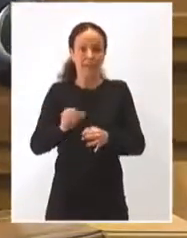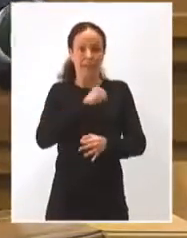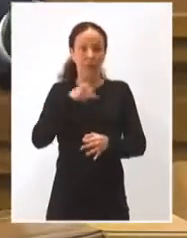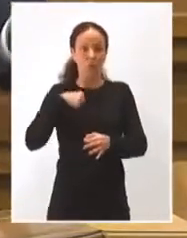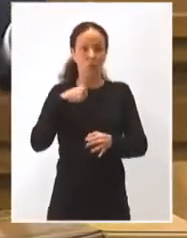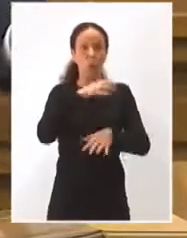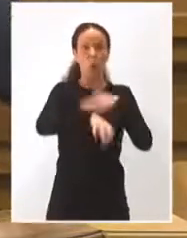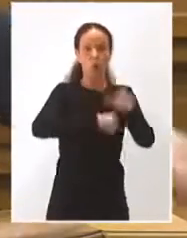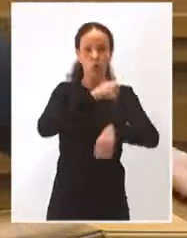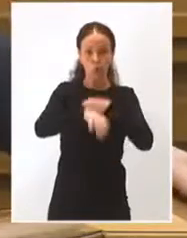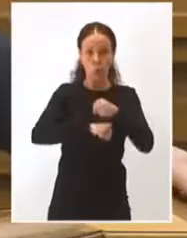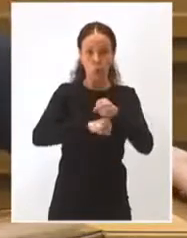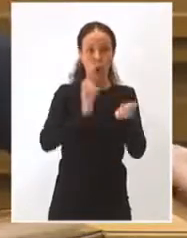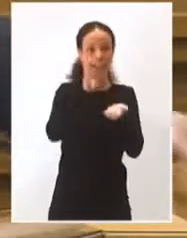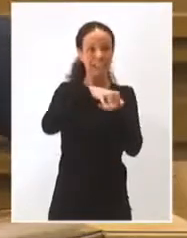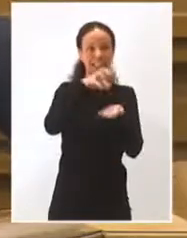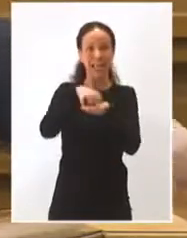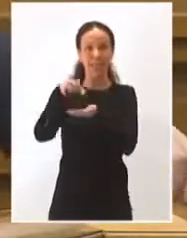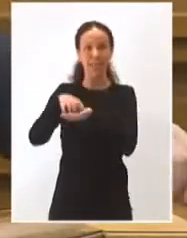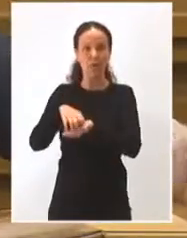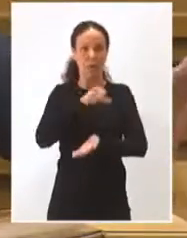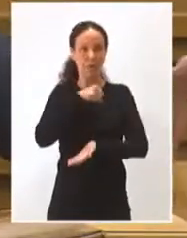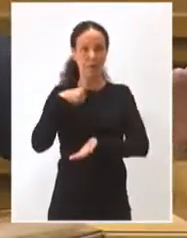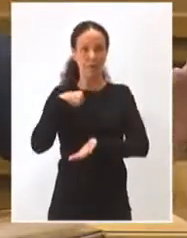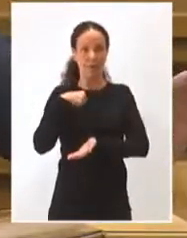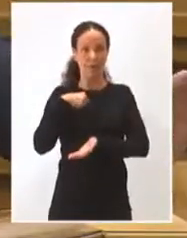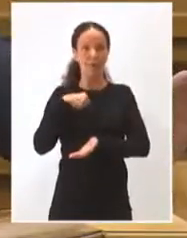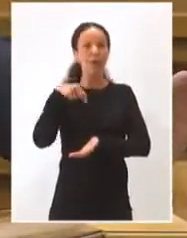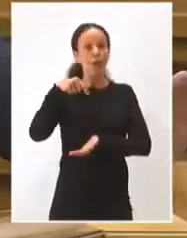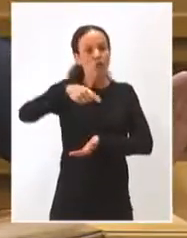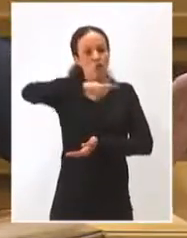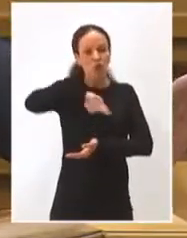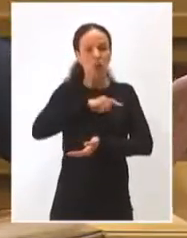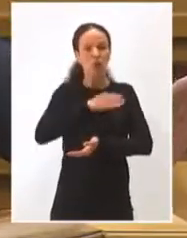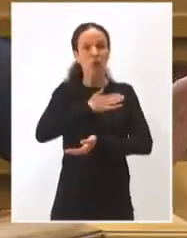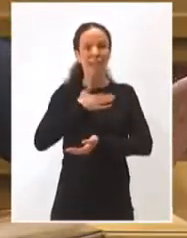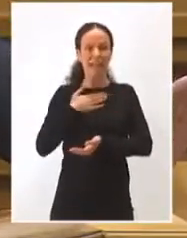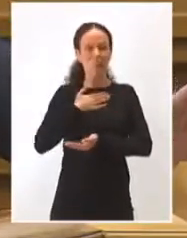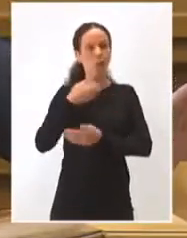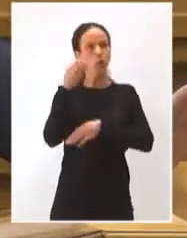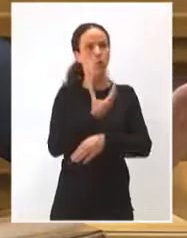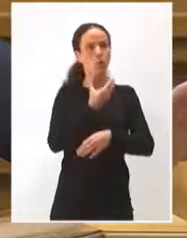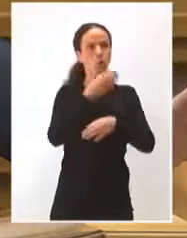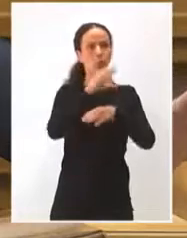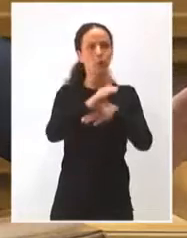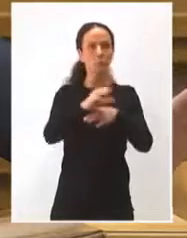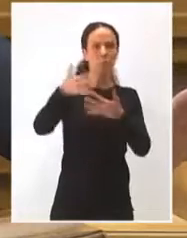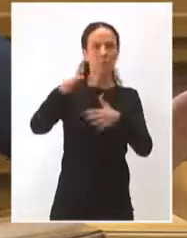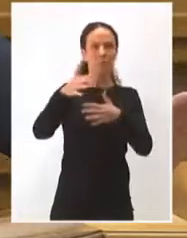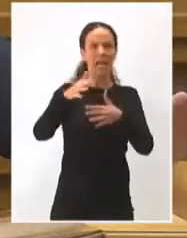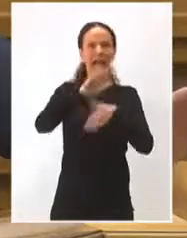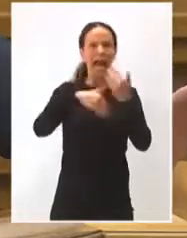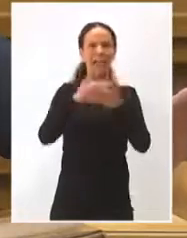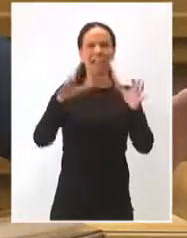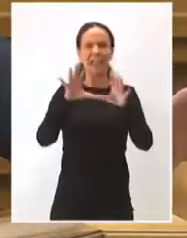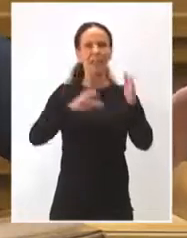año, un millón. Pero ya les adelanto que aquí estamos dispuestos a llegar a subvenciones en el medio plazo de hasta 10 millones. Aquí